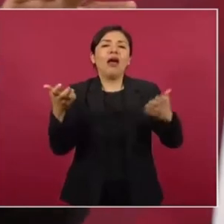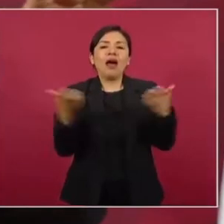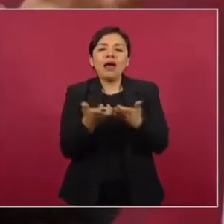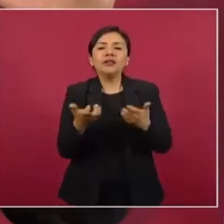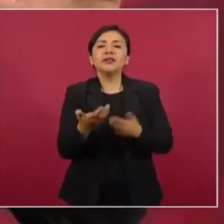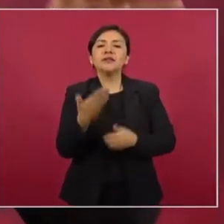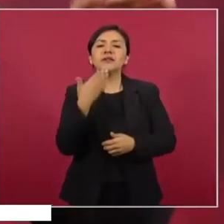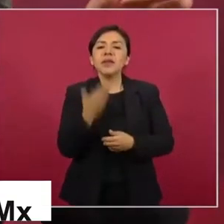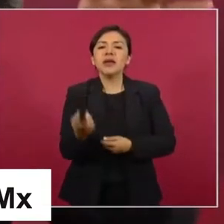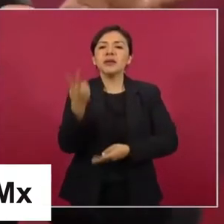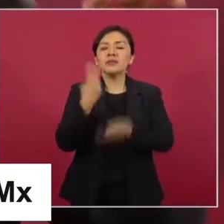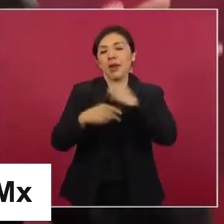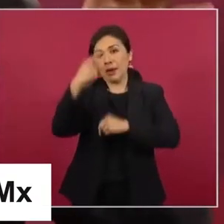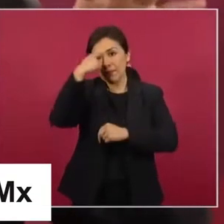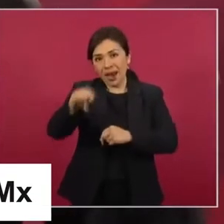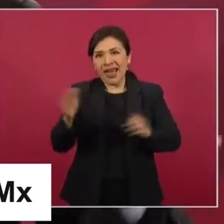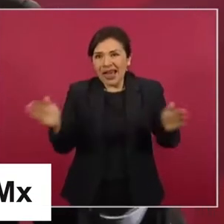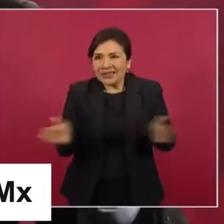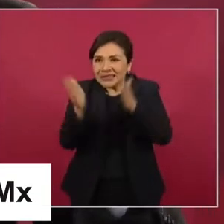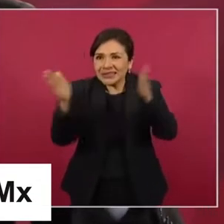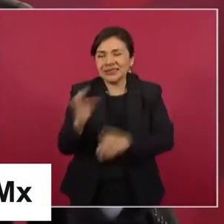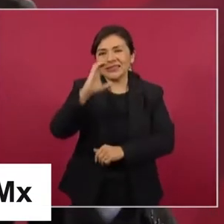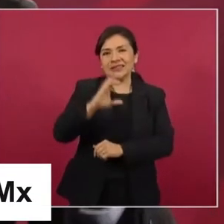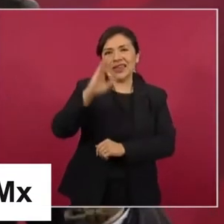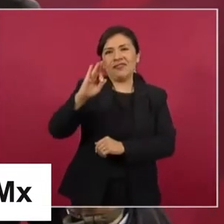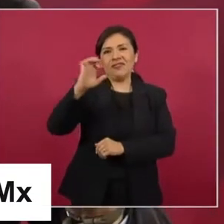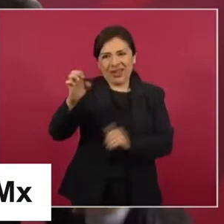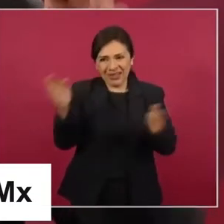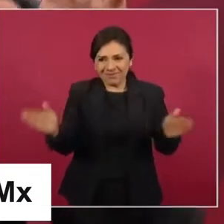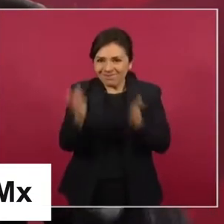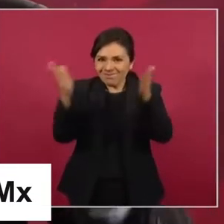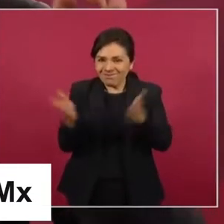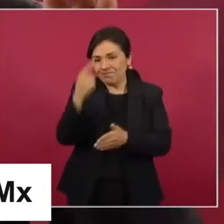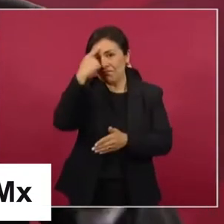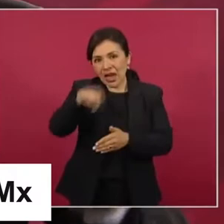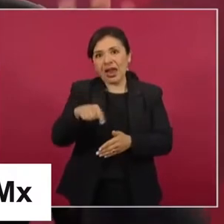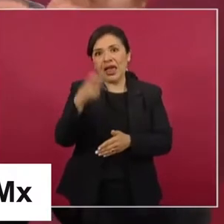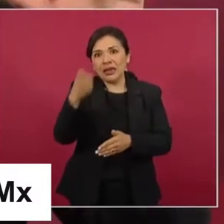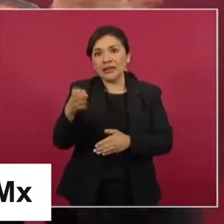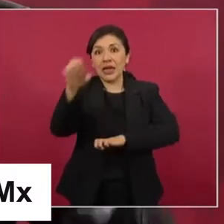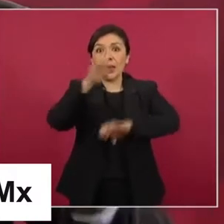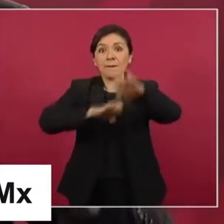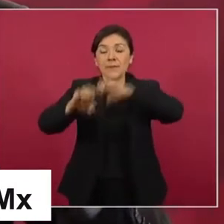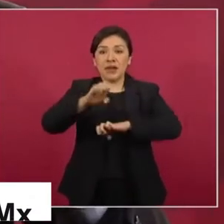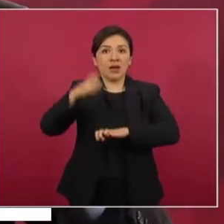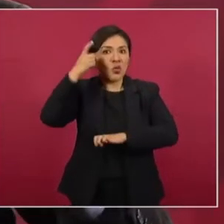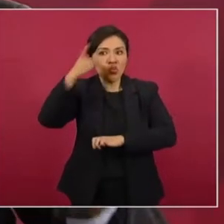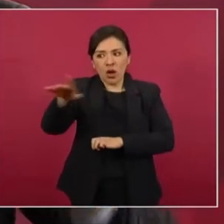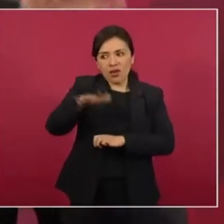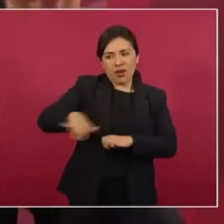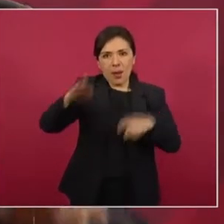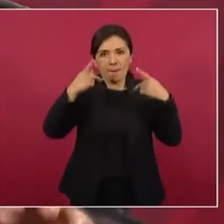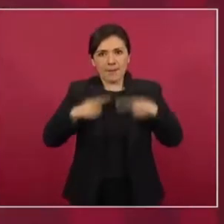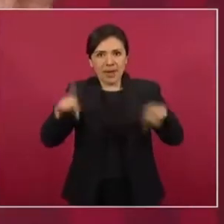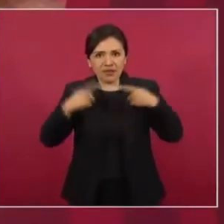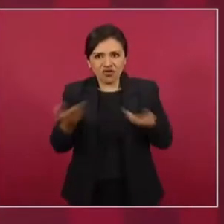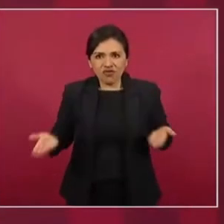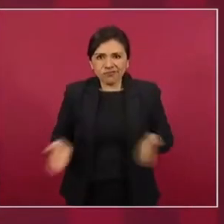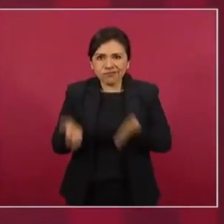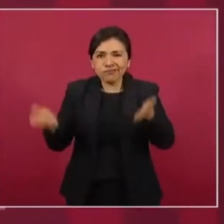a la Comisión Federal de Electricidad, rescatar esta empresa pública y